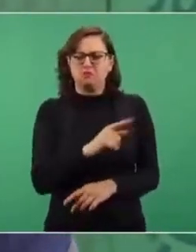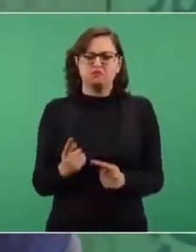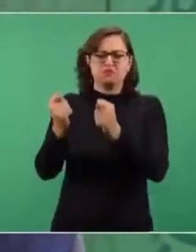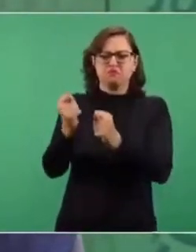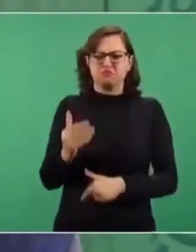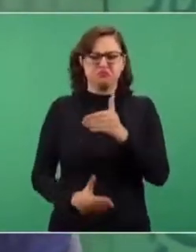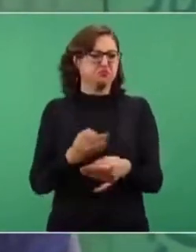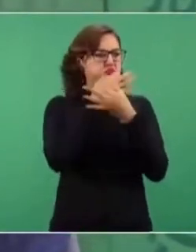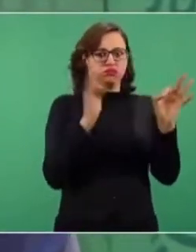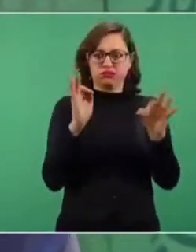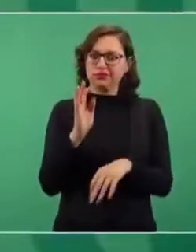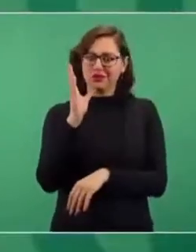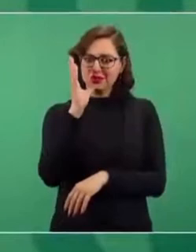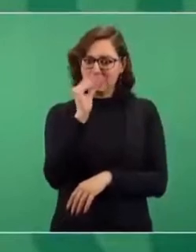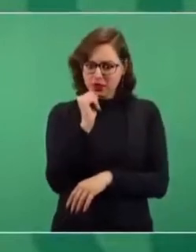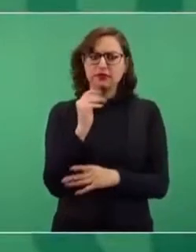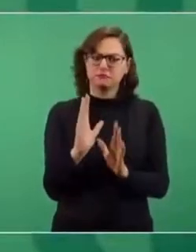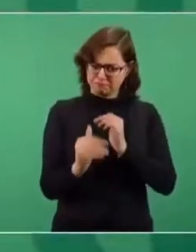Y si, ya lo dije,